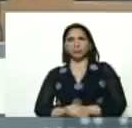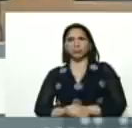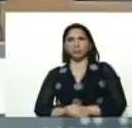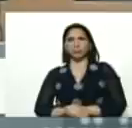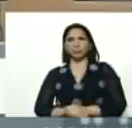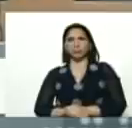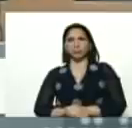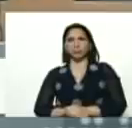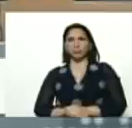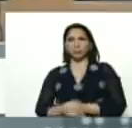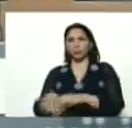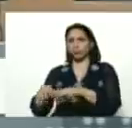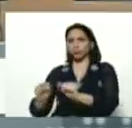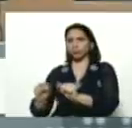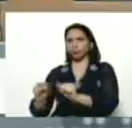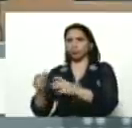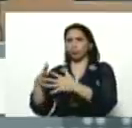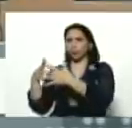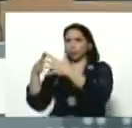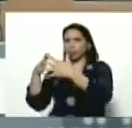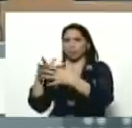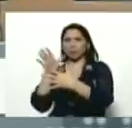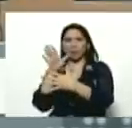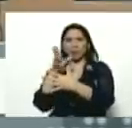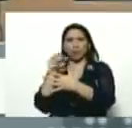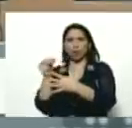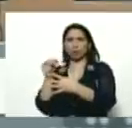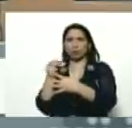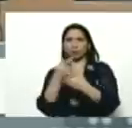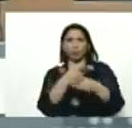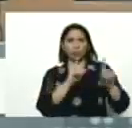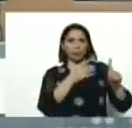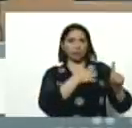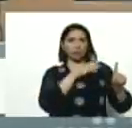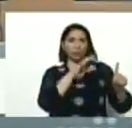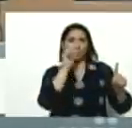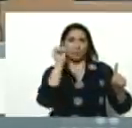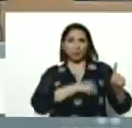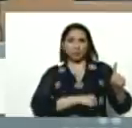intervención yanqui no, democracia y soberanía sí,